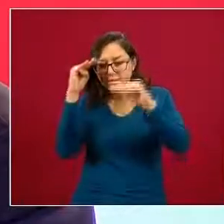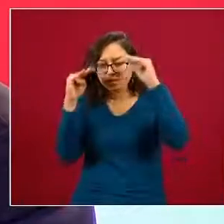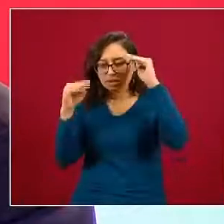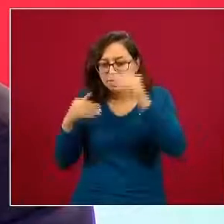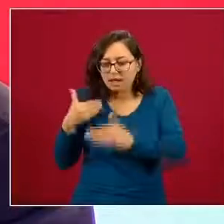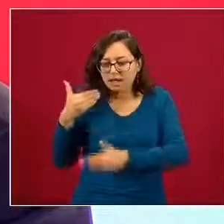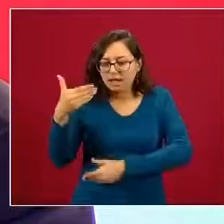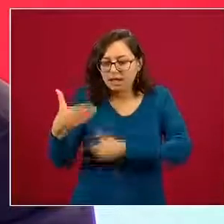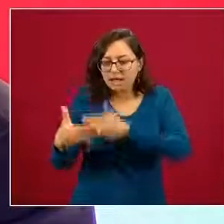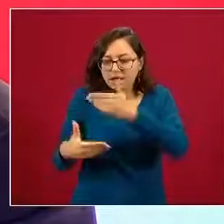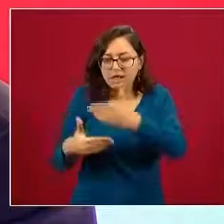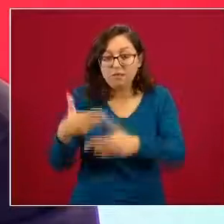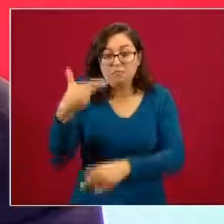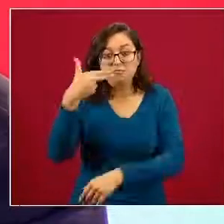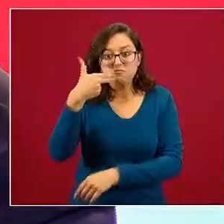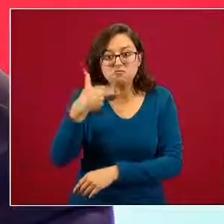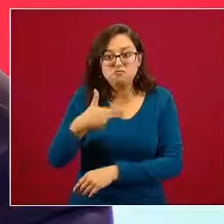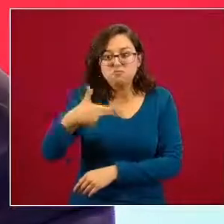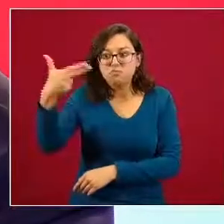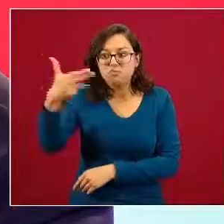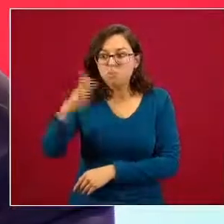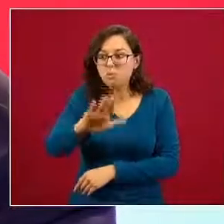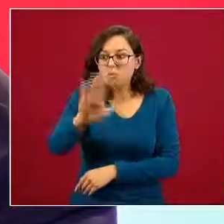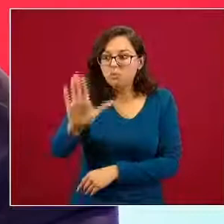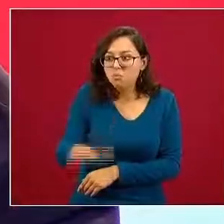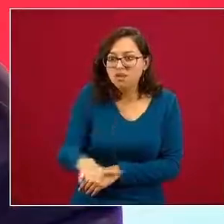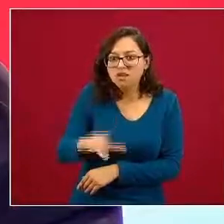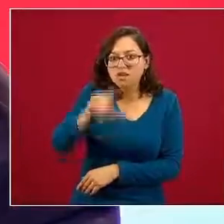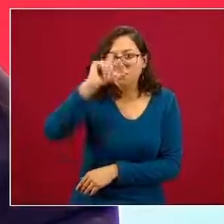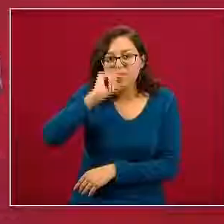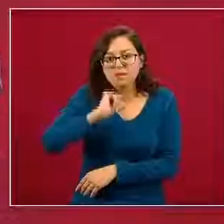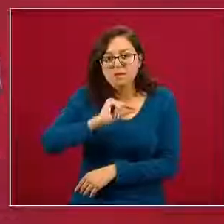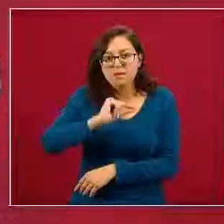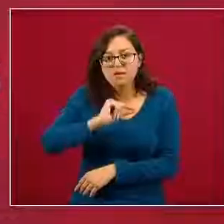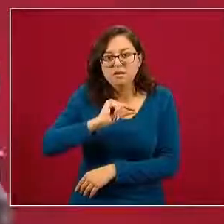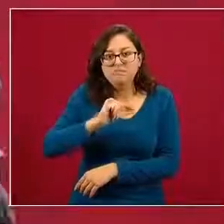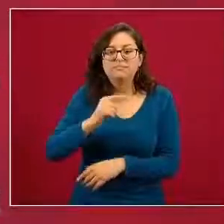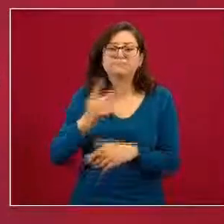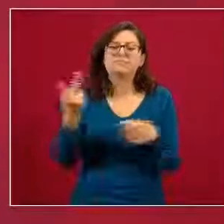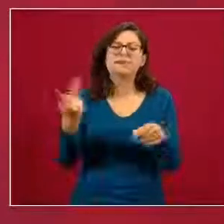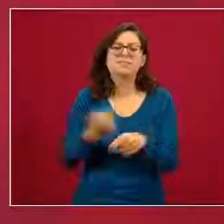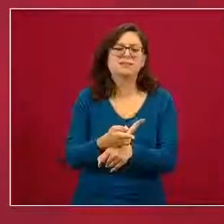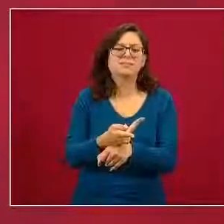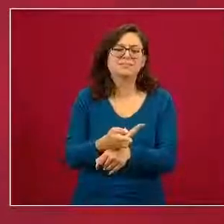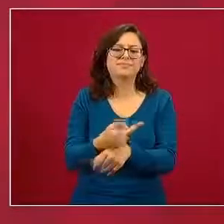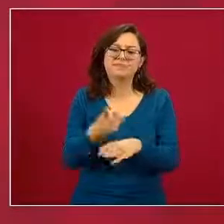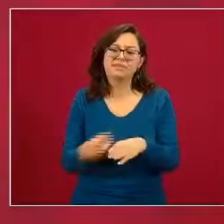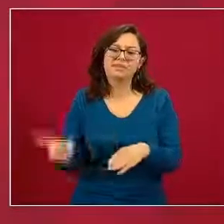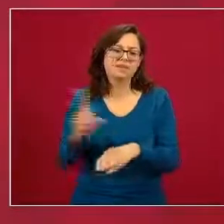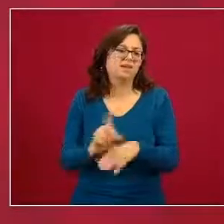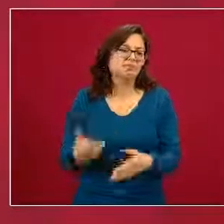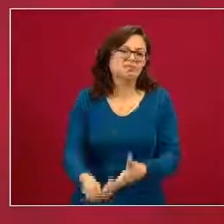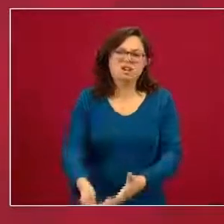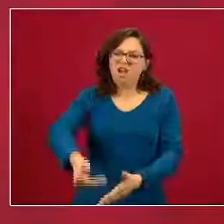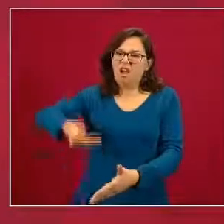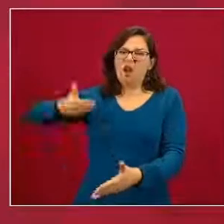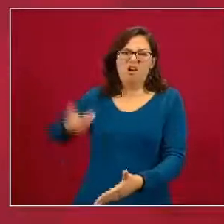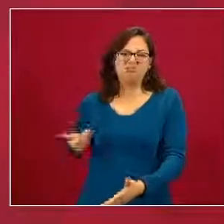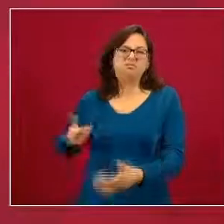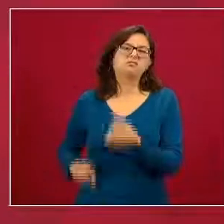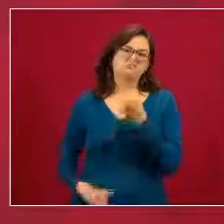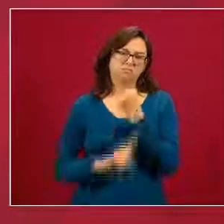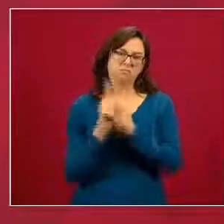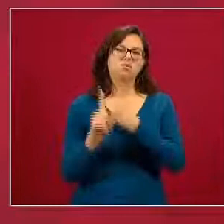pérdida de la vida eso ya implica que hubo una grave falla en la capacidad de prevenirlo lo que queremos